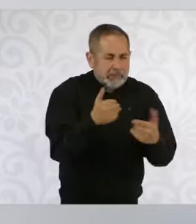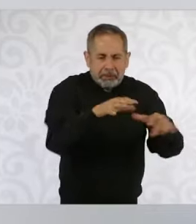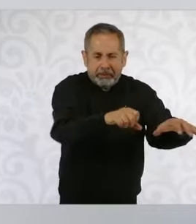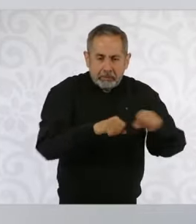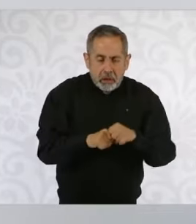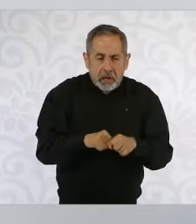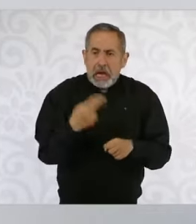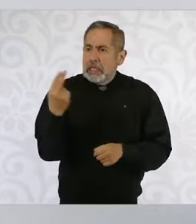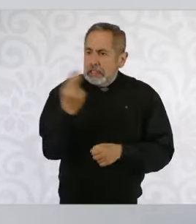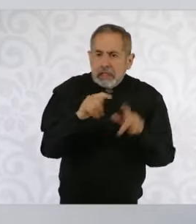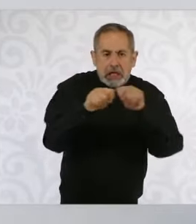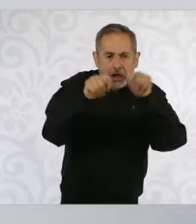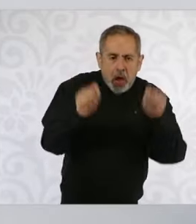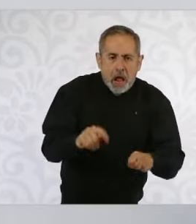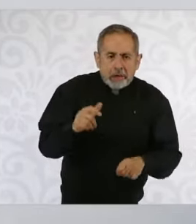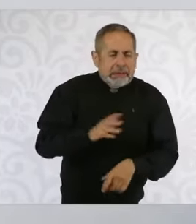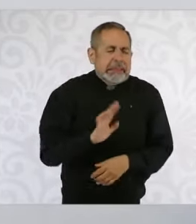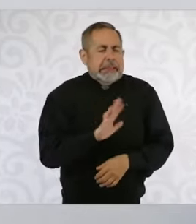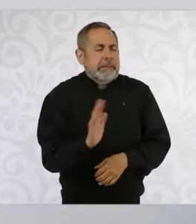carrera.